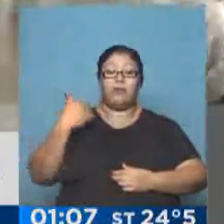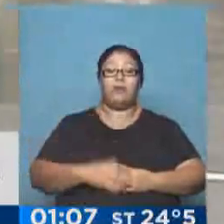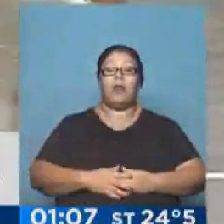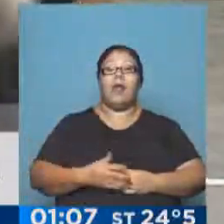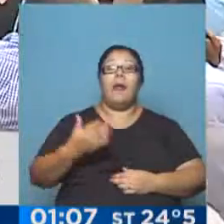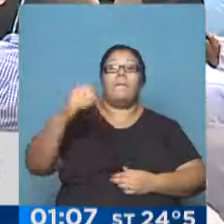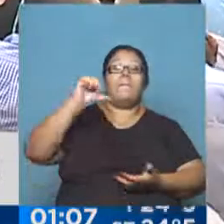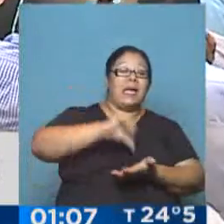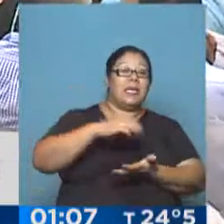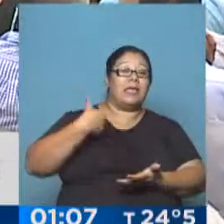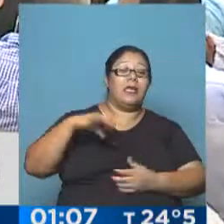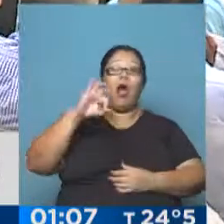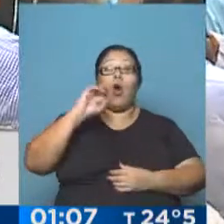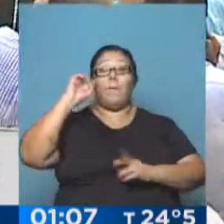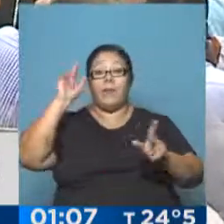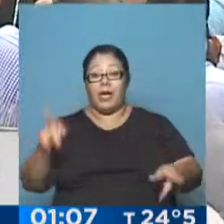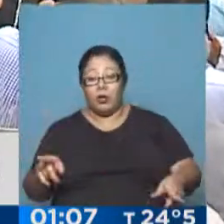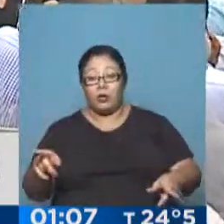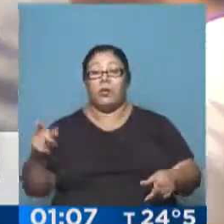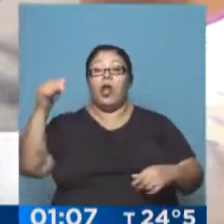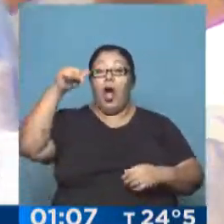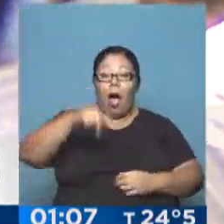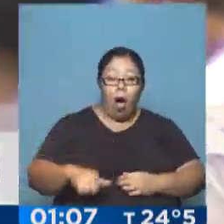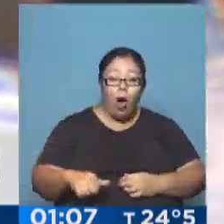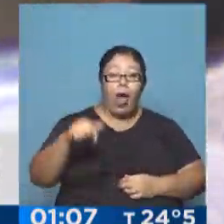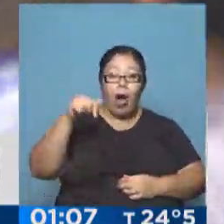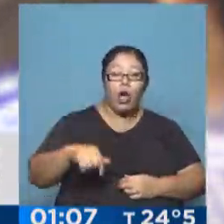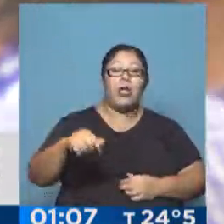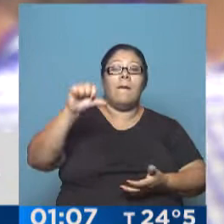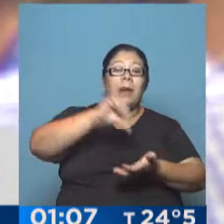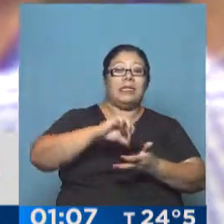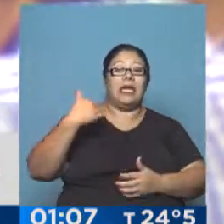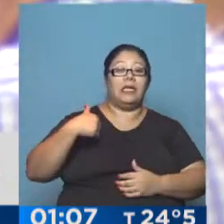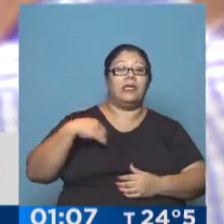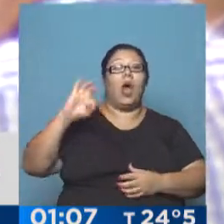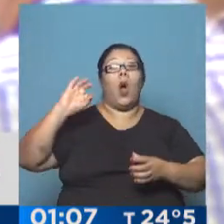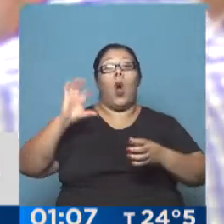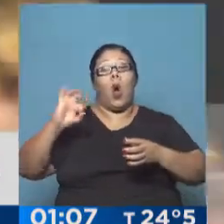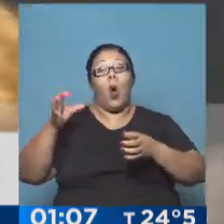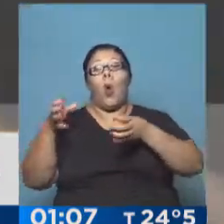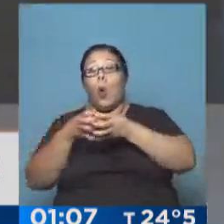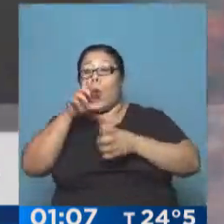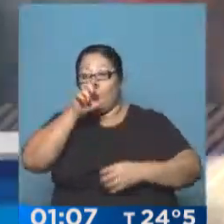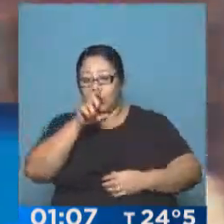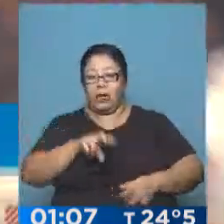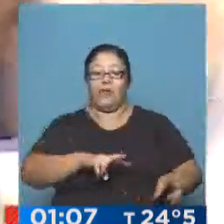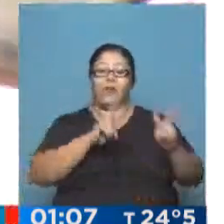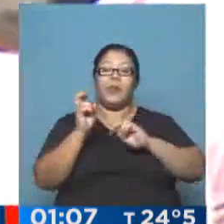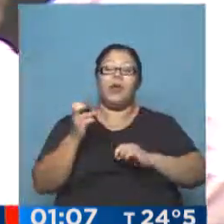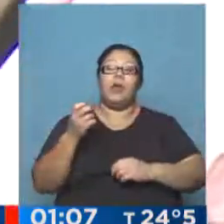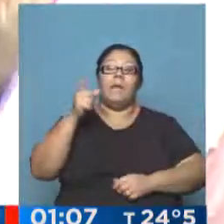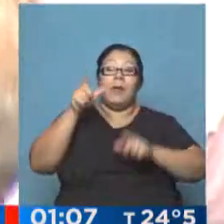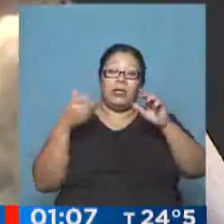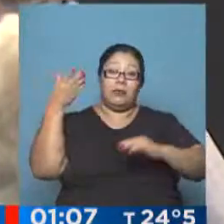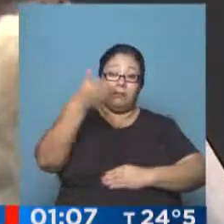figuras partidarias que asistieron al encuentro estuvieron el ex candidato presidencial Daniel Scioli, el gobernador salteño Juan Manuel